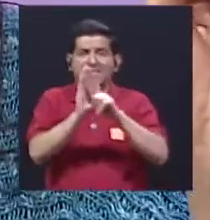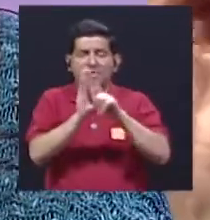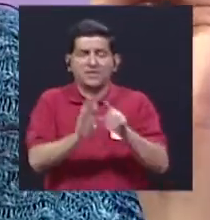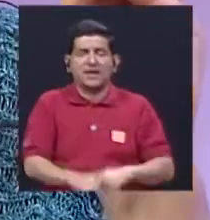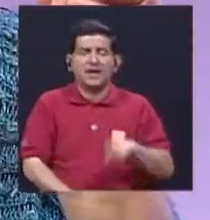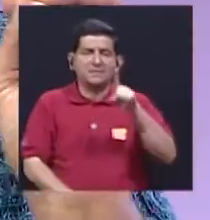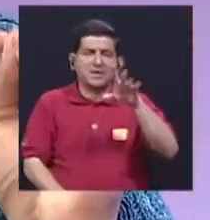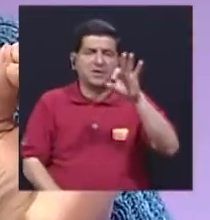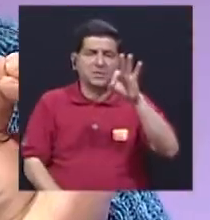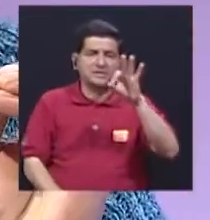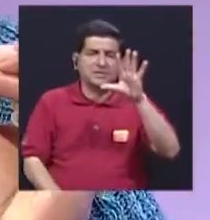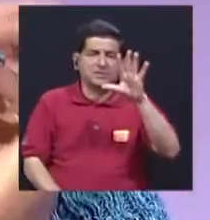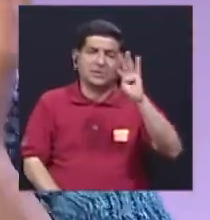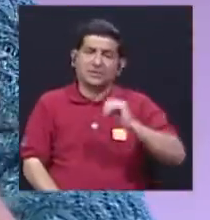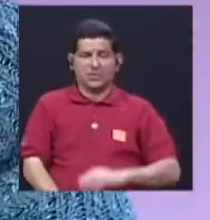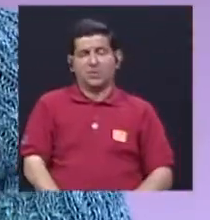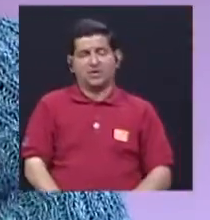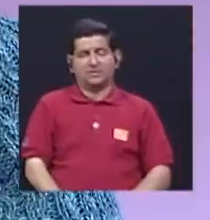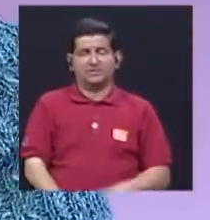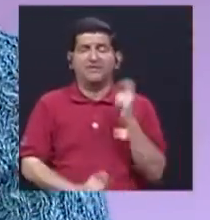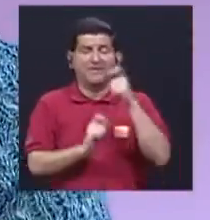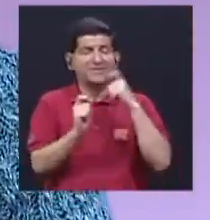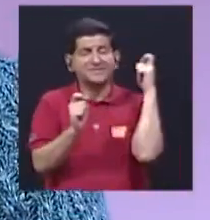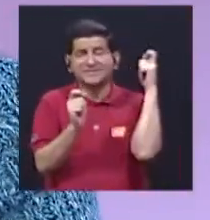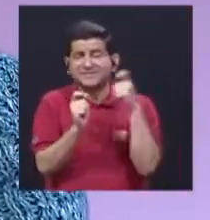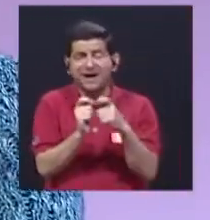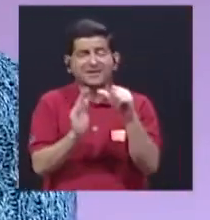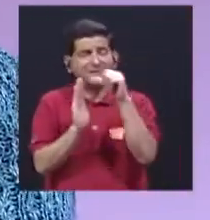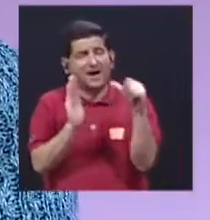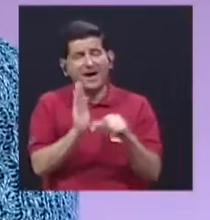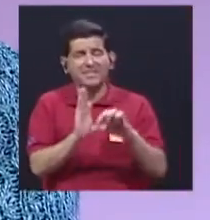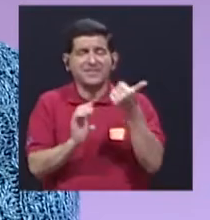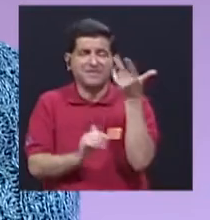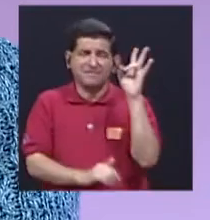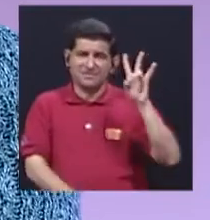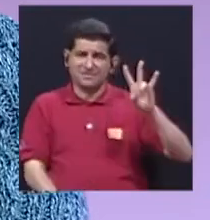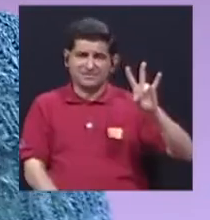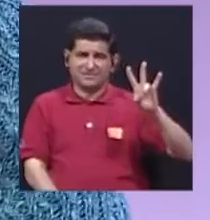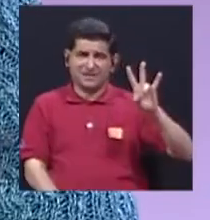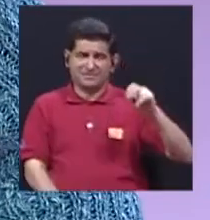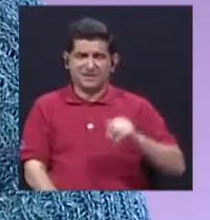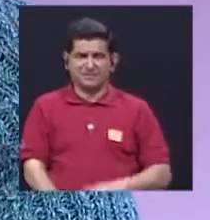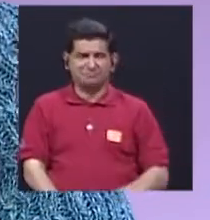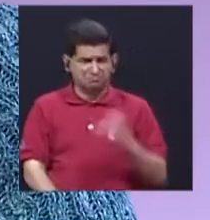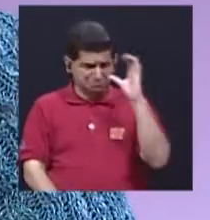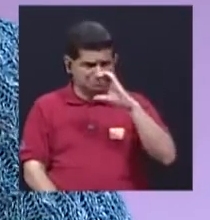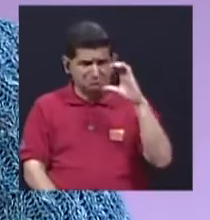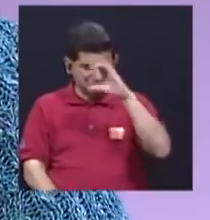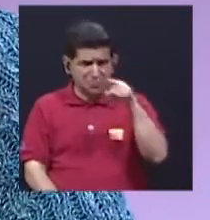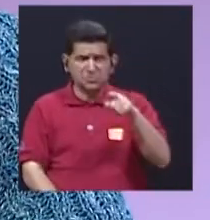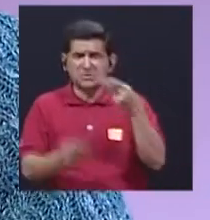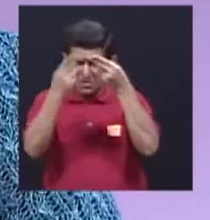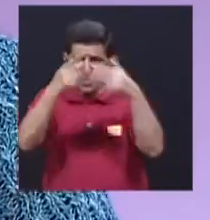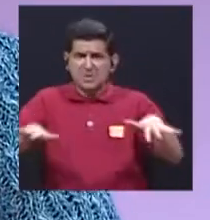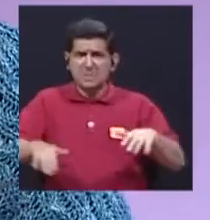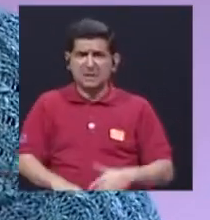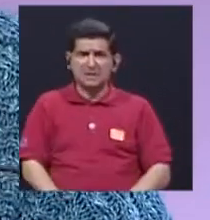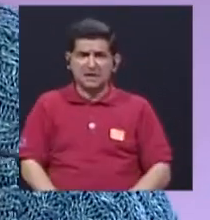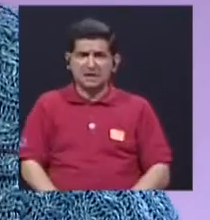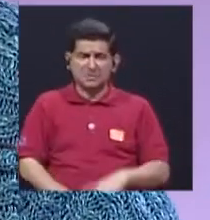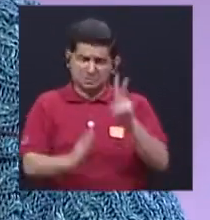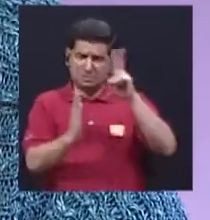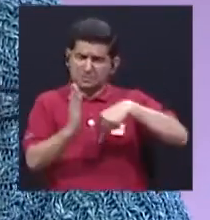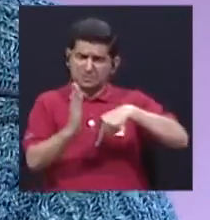de 1954, específicamente del artículo 17. Búsquenlo, lo pueden buscar en internet, ahí está.